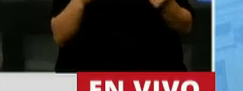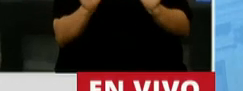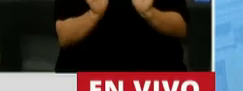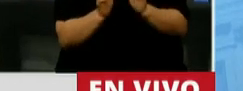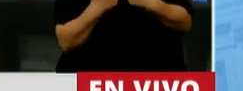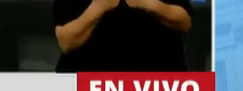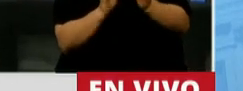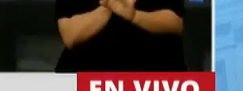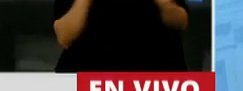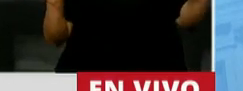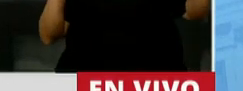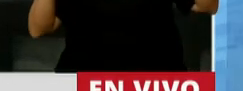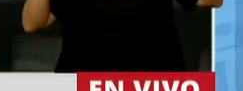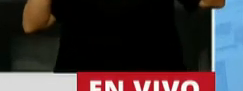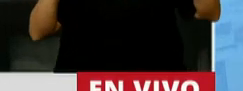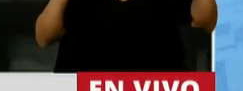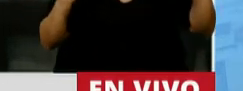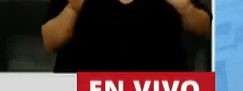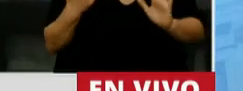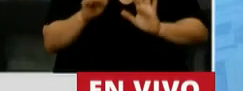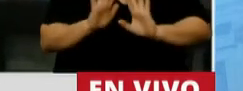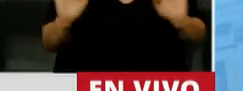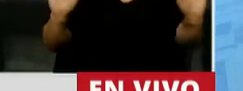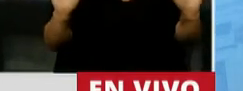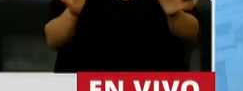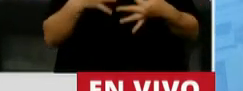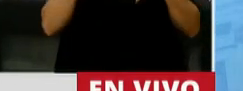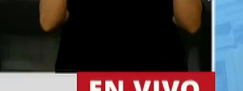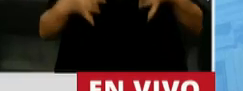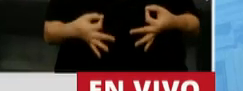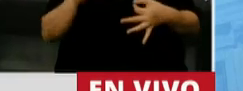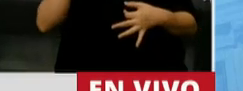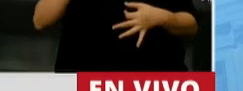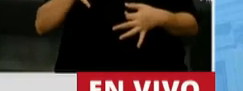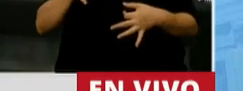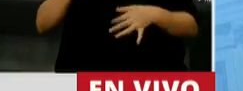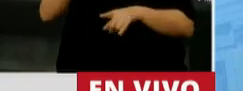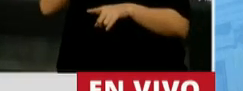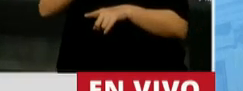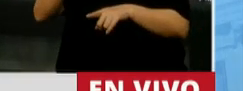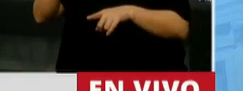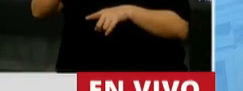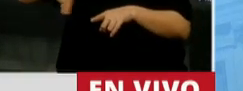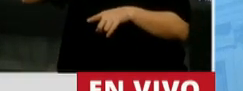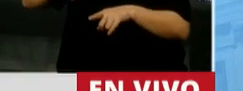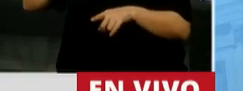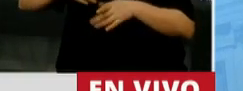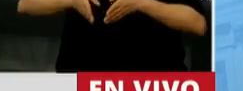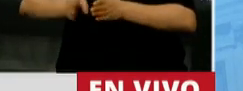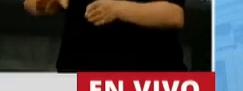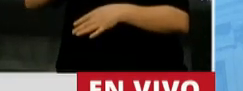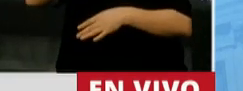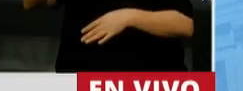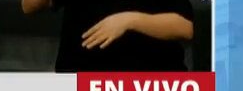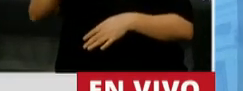absolutamente nada para esconder. Es cierto que el infierno está lleno, el camino al infierno está lleno de